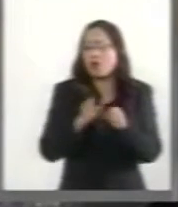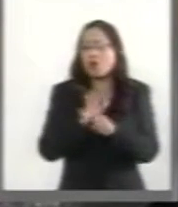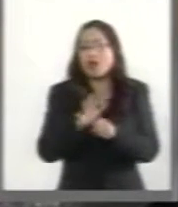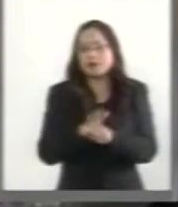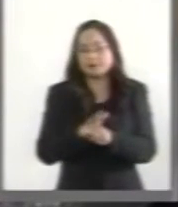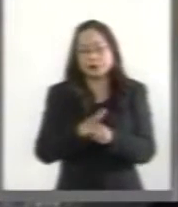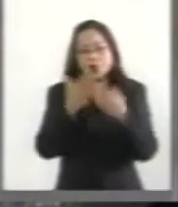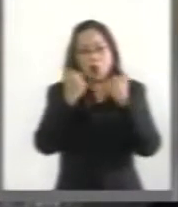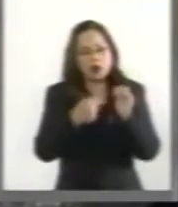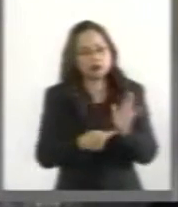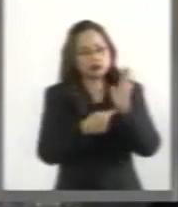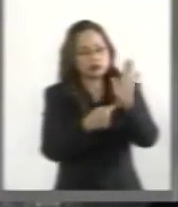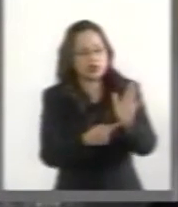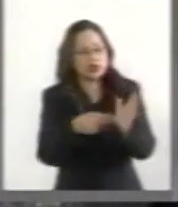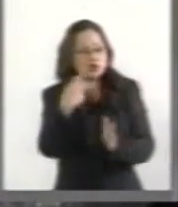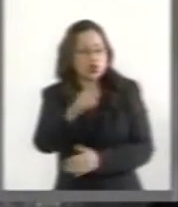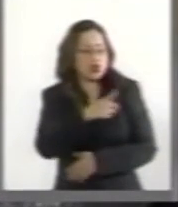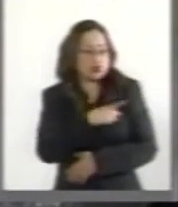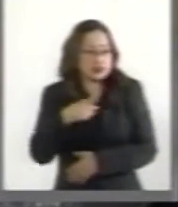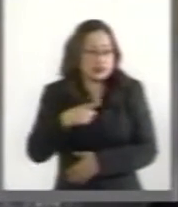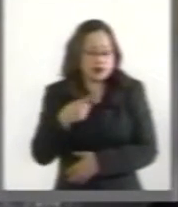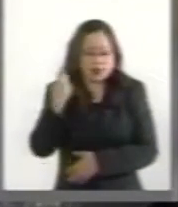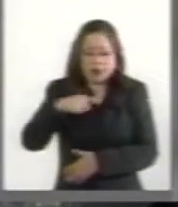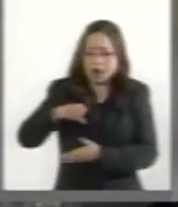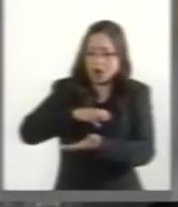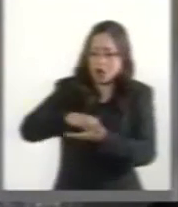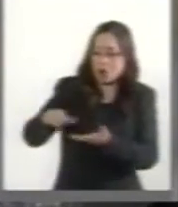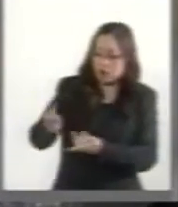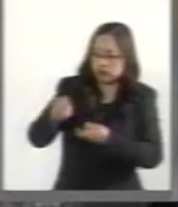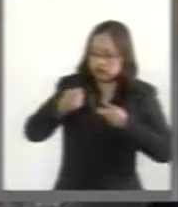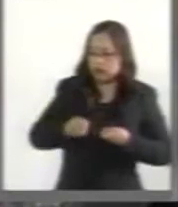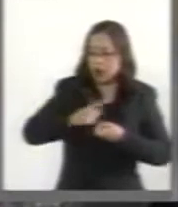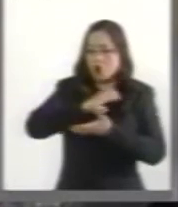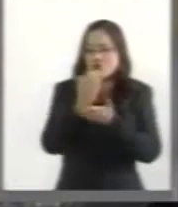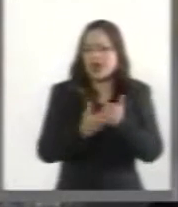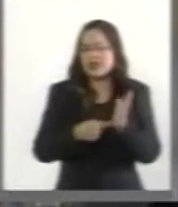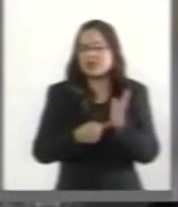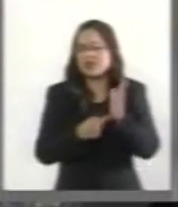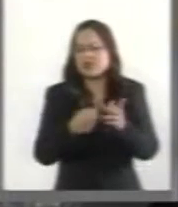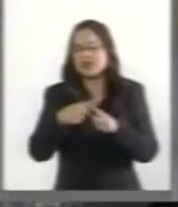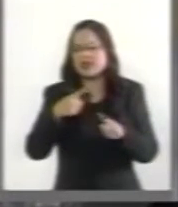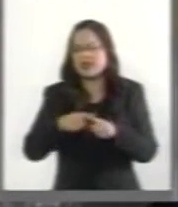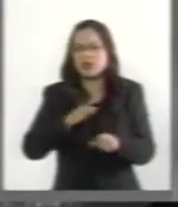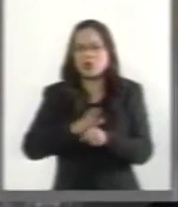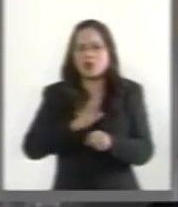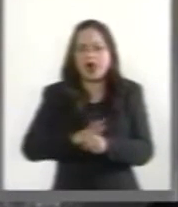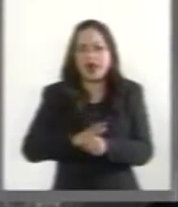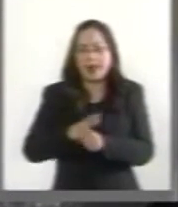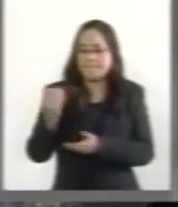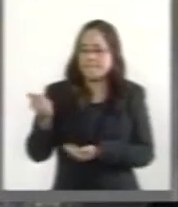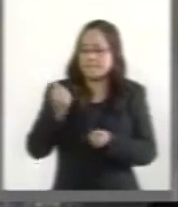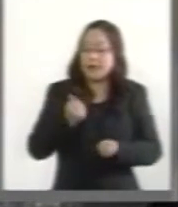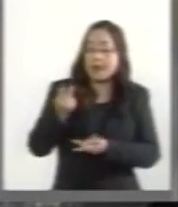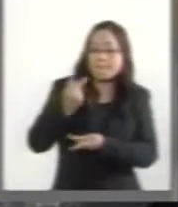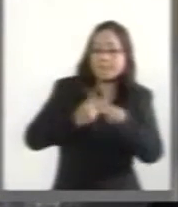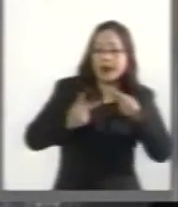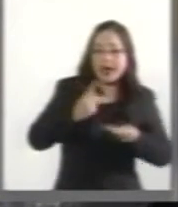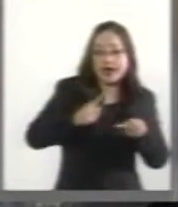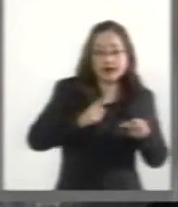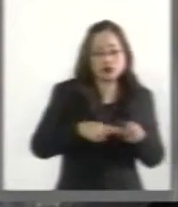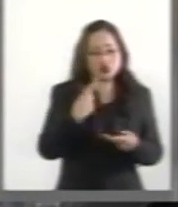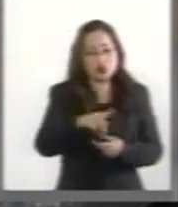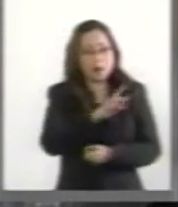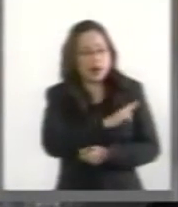ejemplo, la deuda que significa la adquisición de compromisos financieros bajo la figura de fideicomisos de manejo